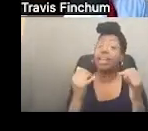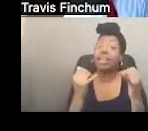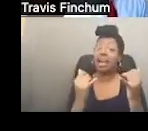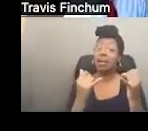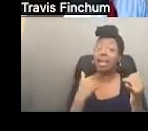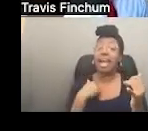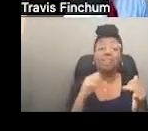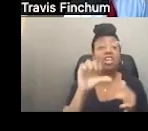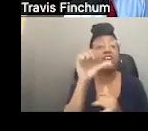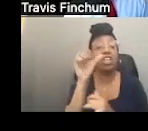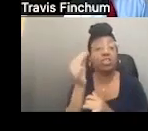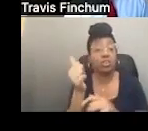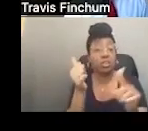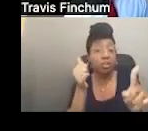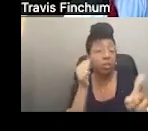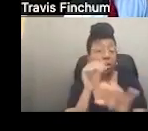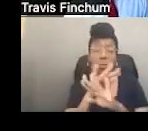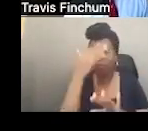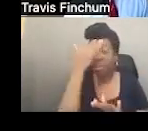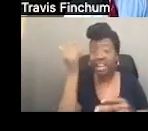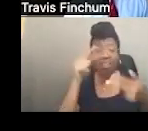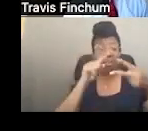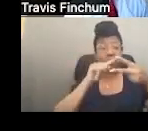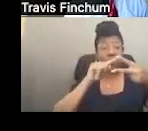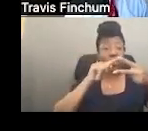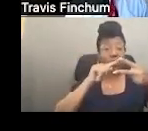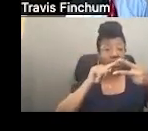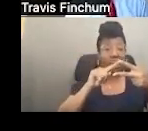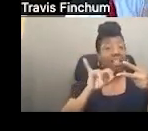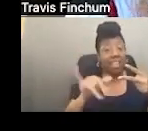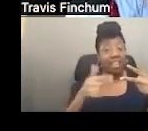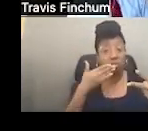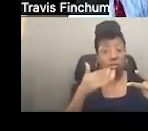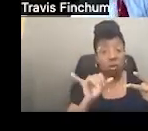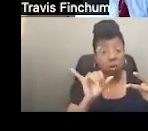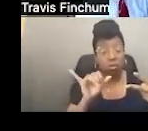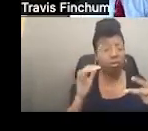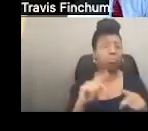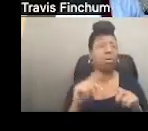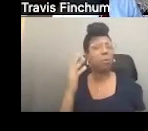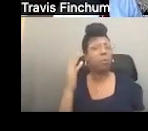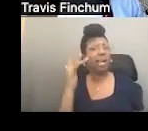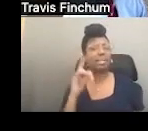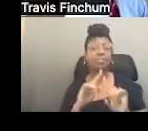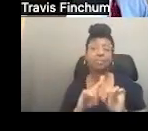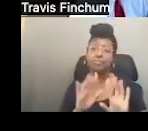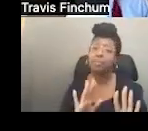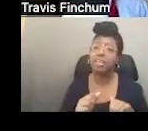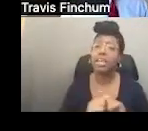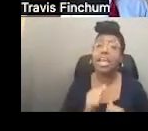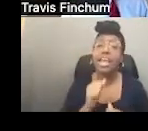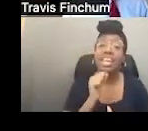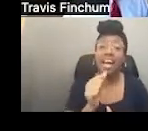categoría que se llama la